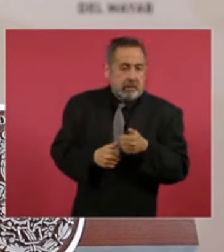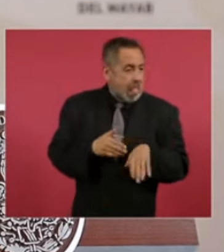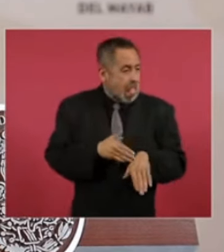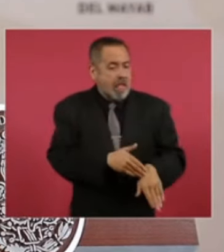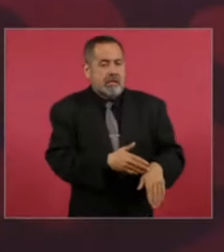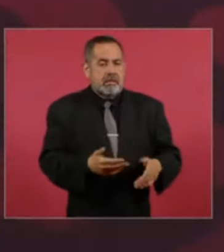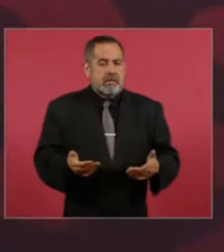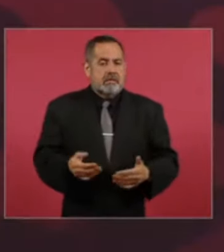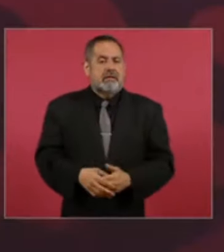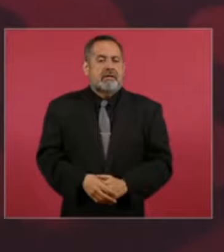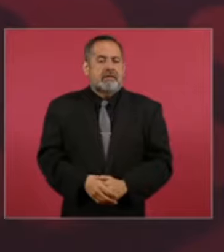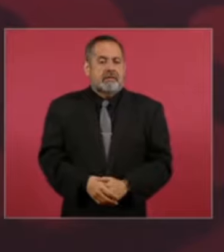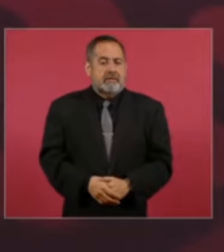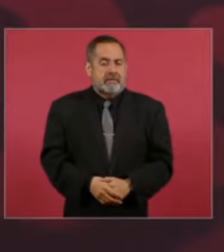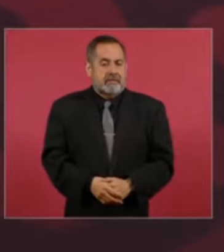bueno